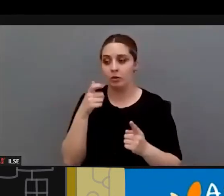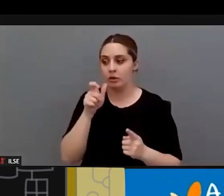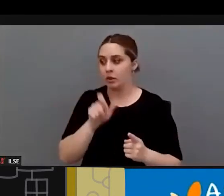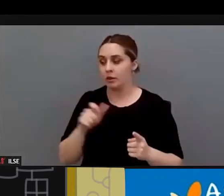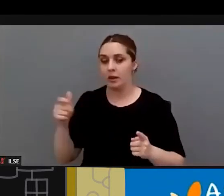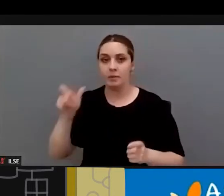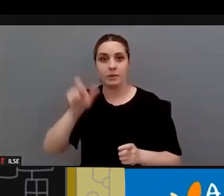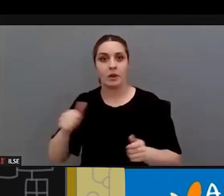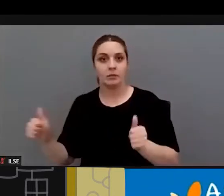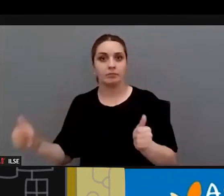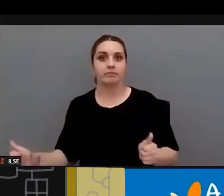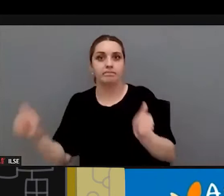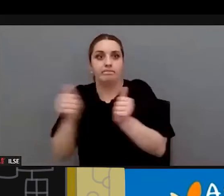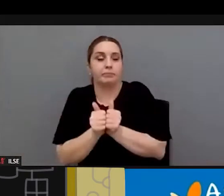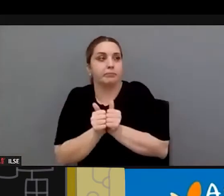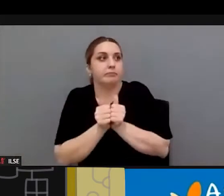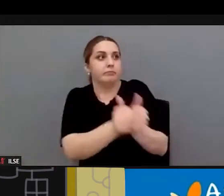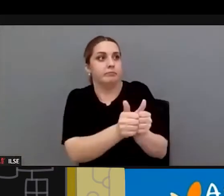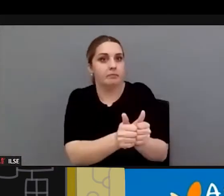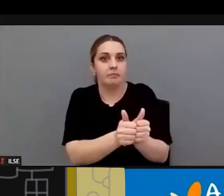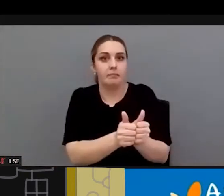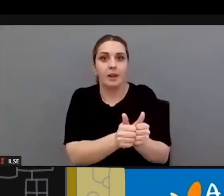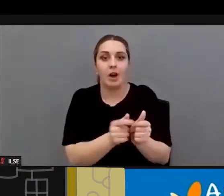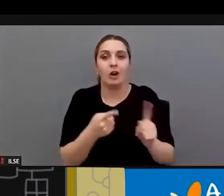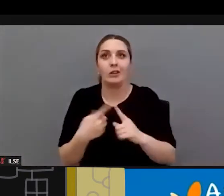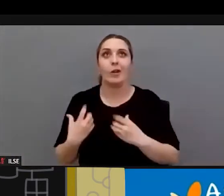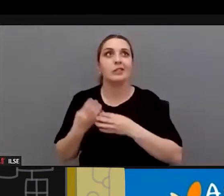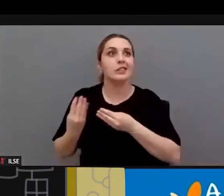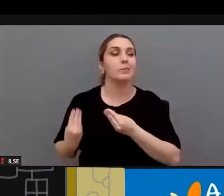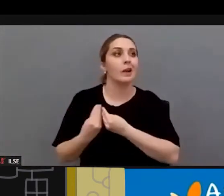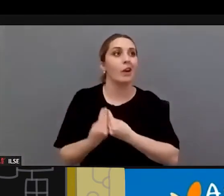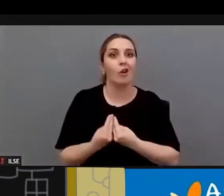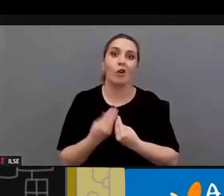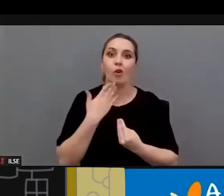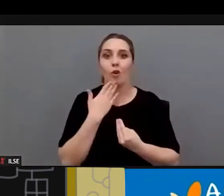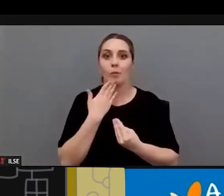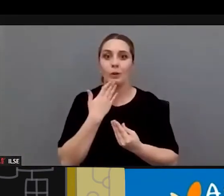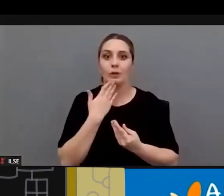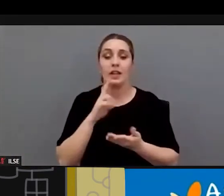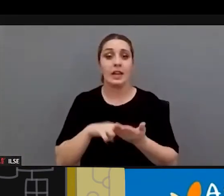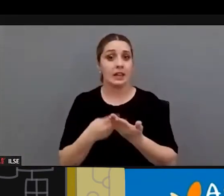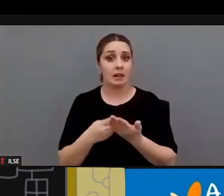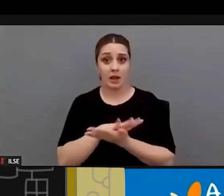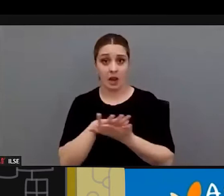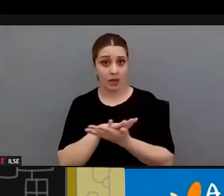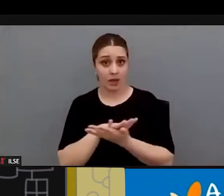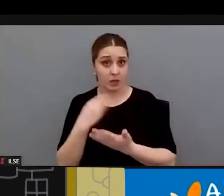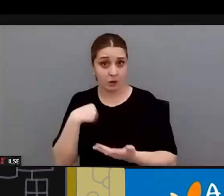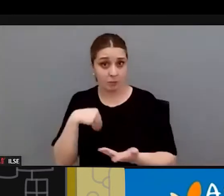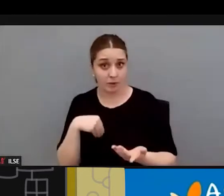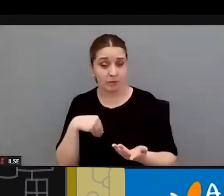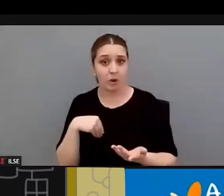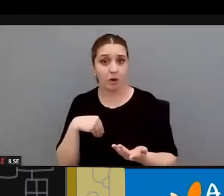asistente personal con una persona que me acompañe que sea como la intérprete de lengua de signos la